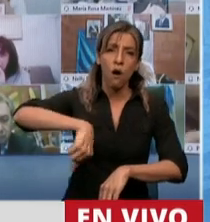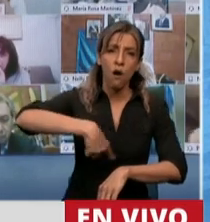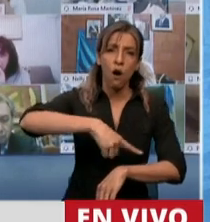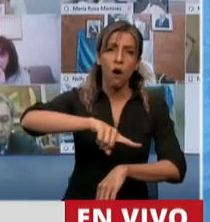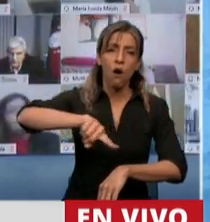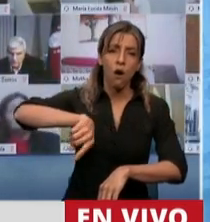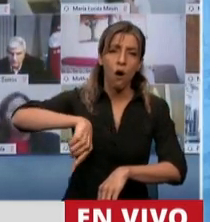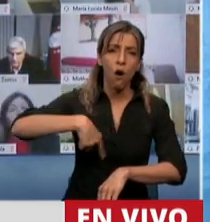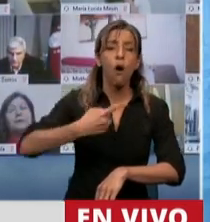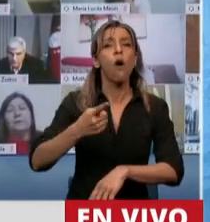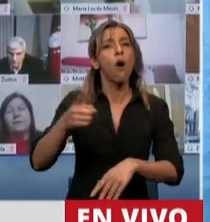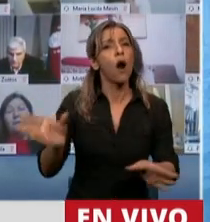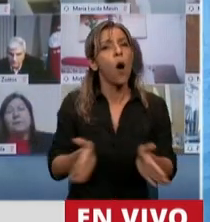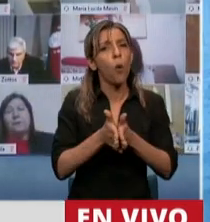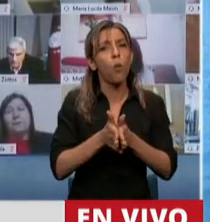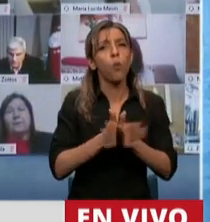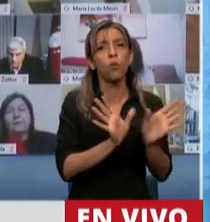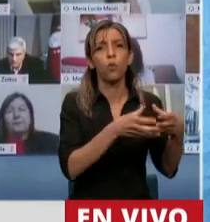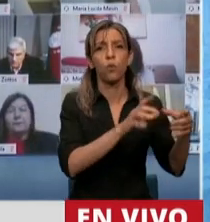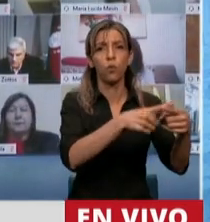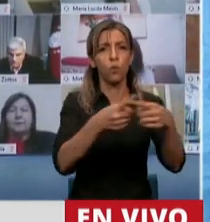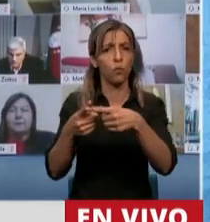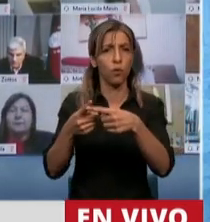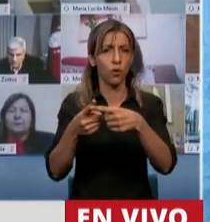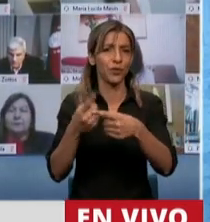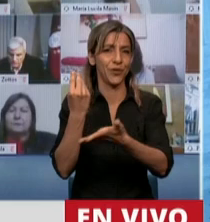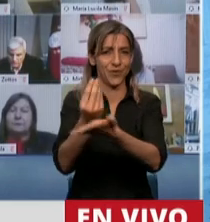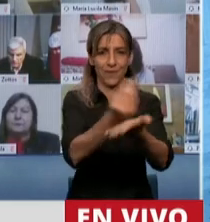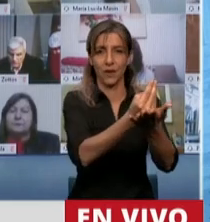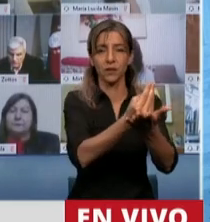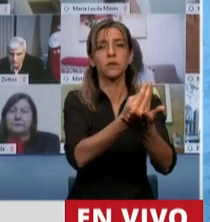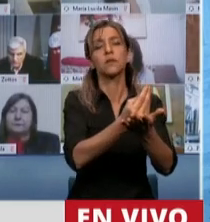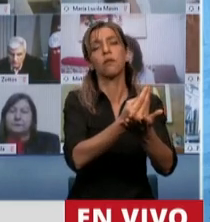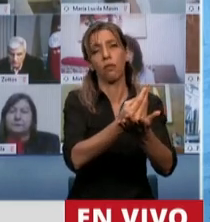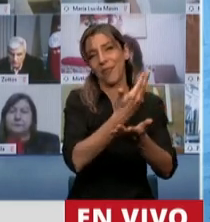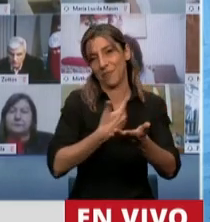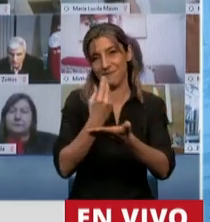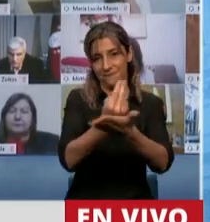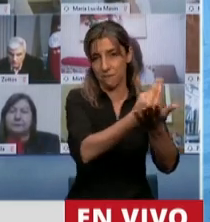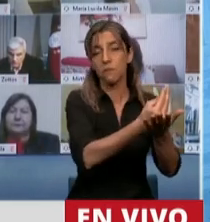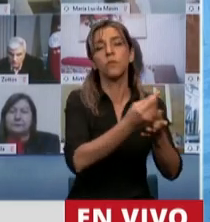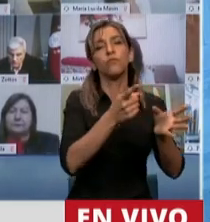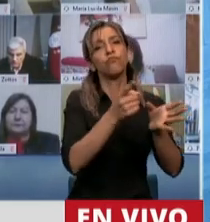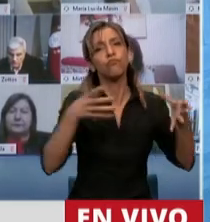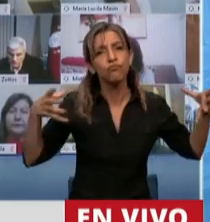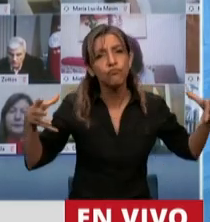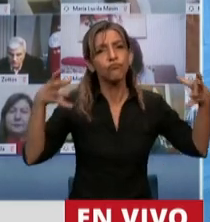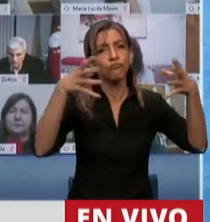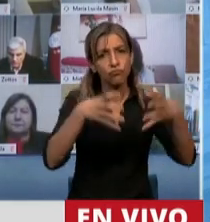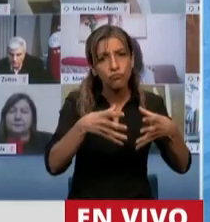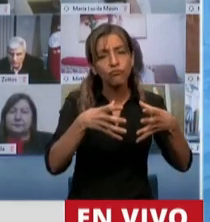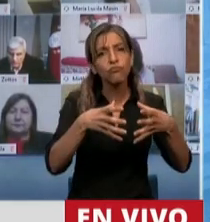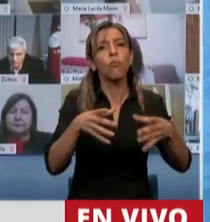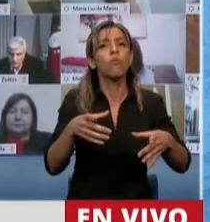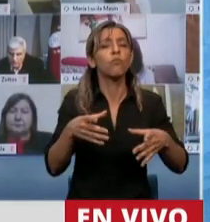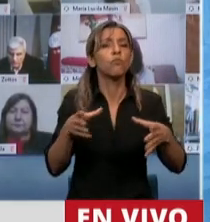junto con los presidentes de todos los bloques, a excepción del bloque de Cambiemos, está haciendo un